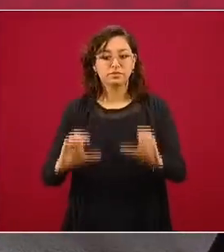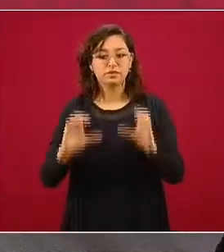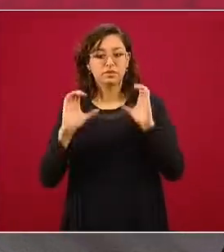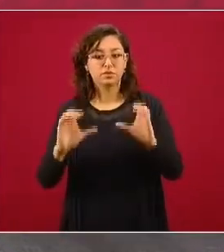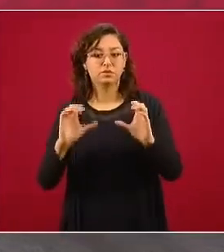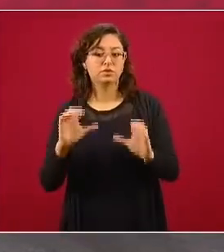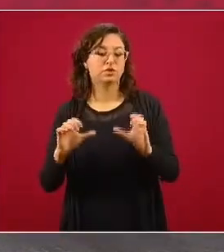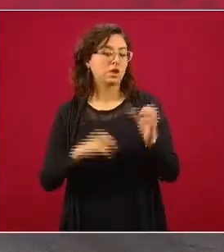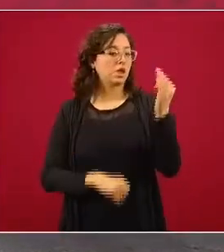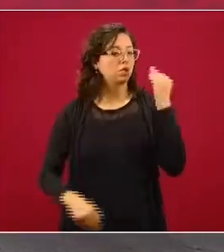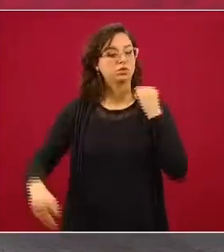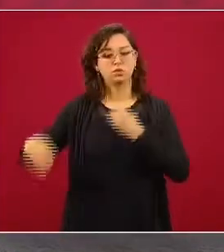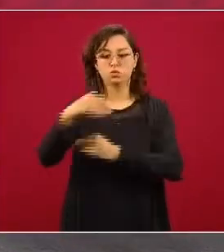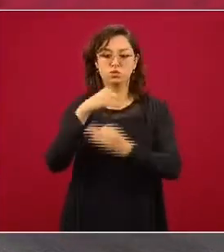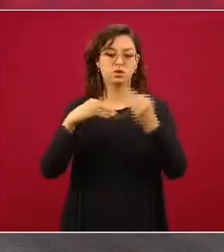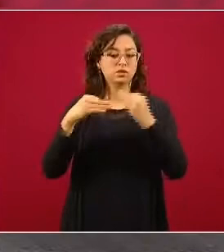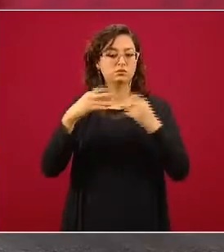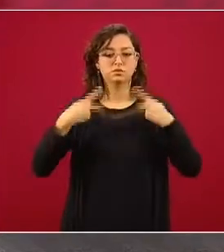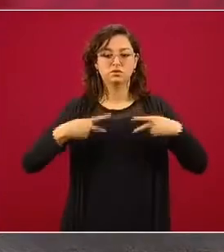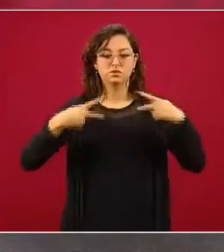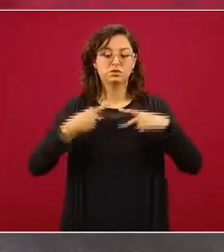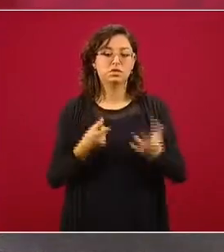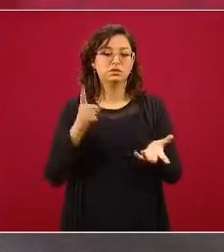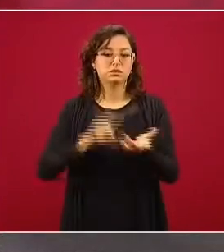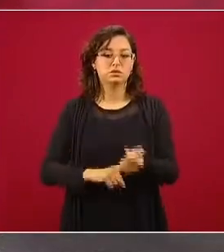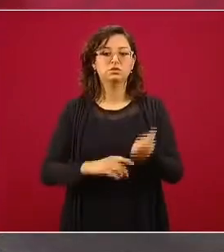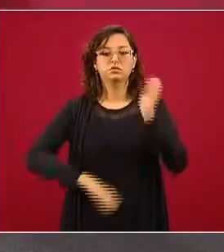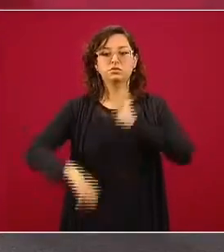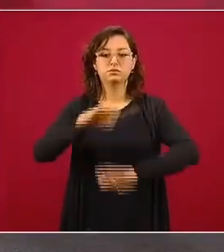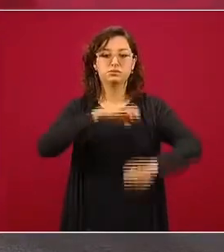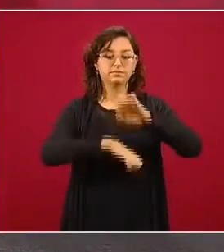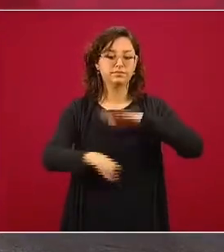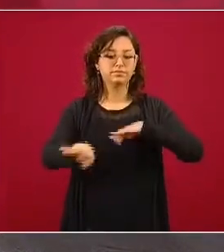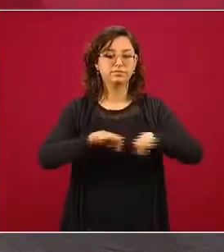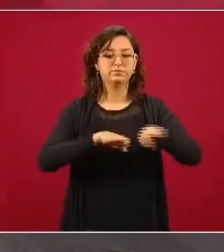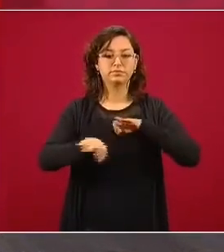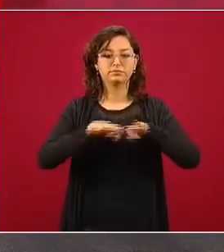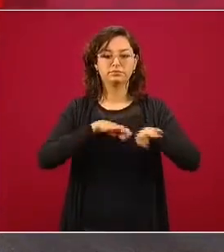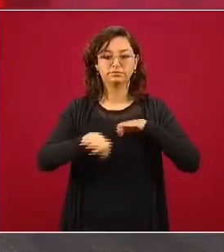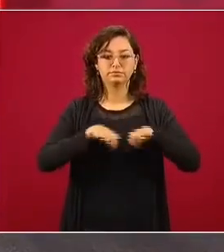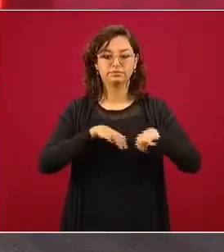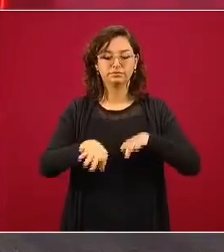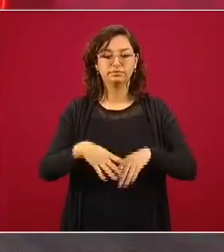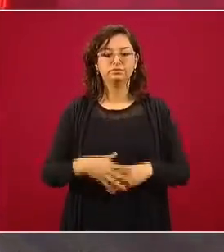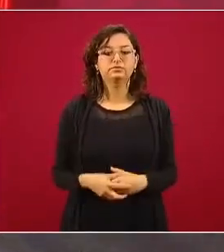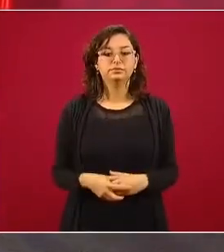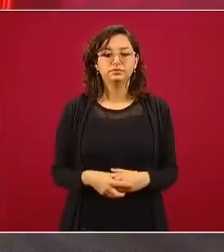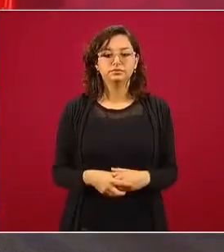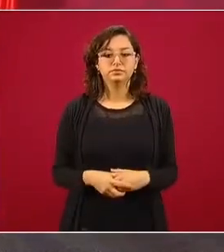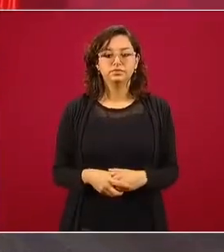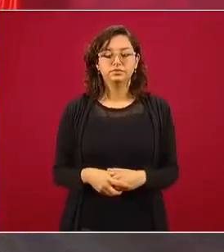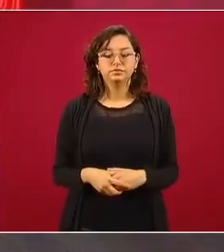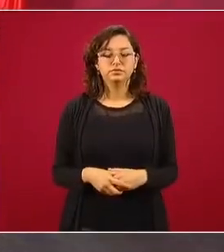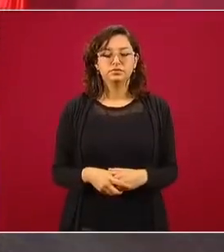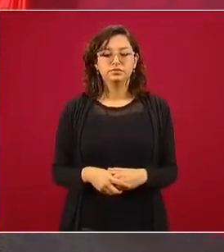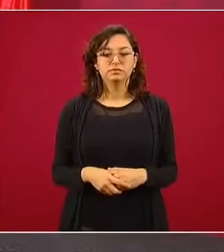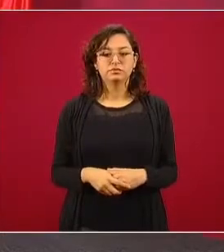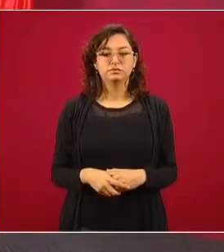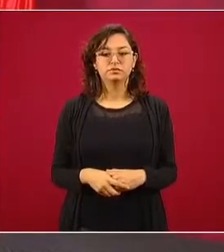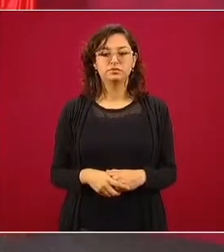a todos los que laboran en las empresas y se está haciendo una